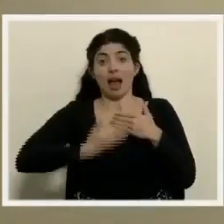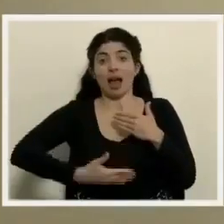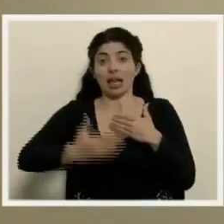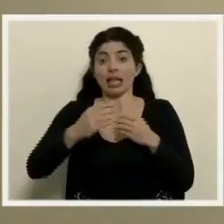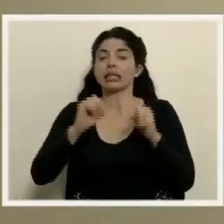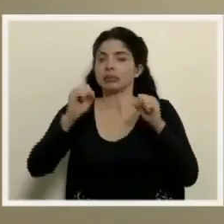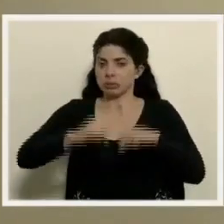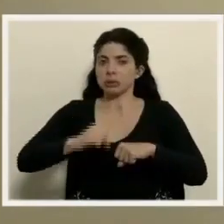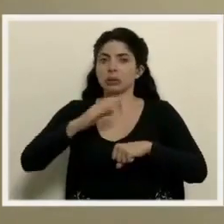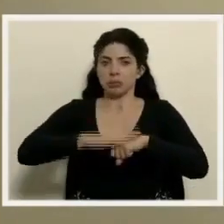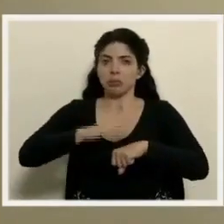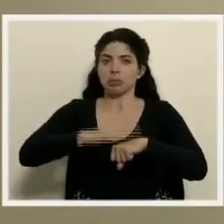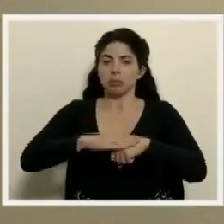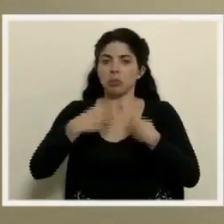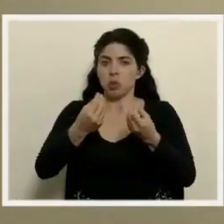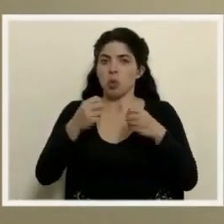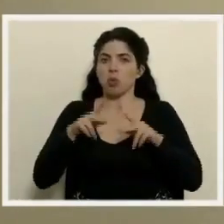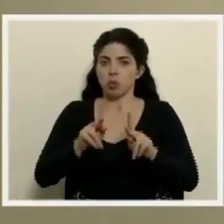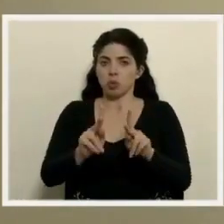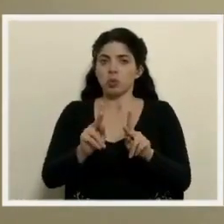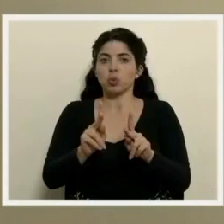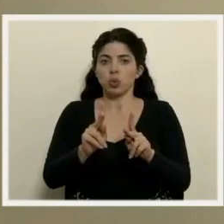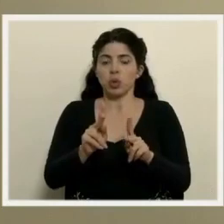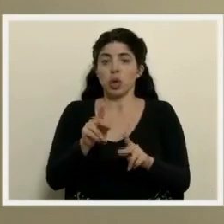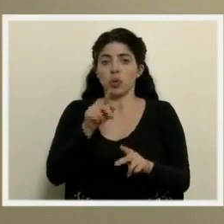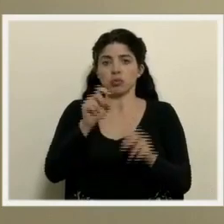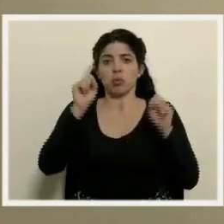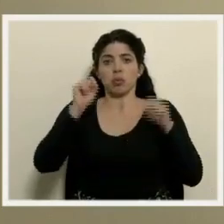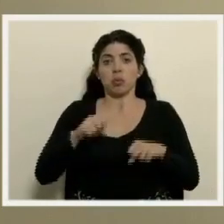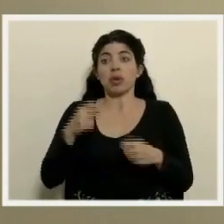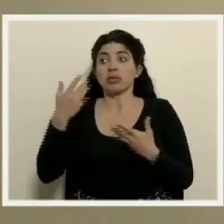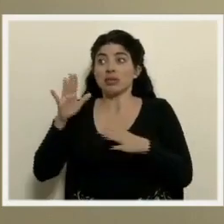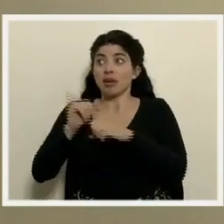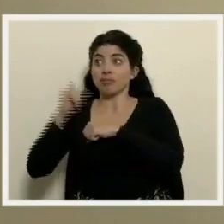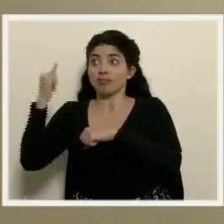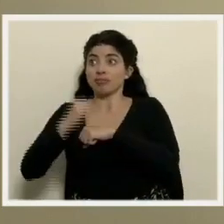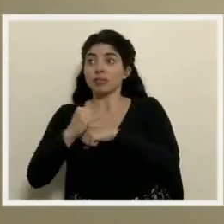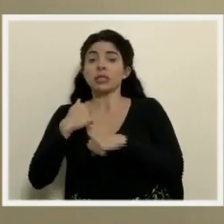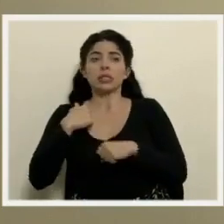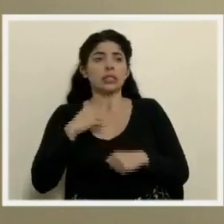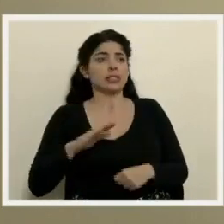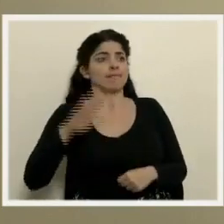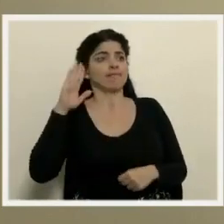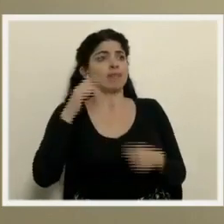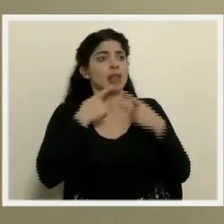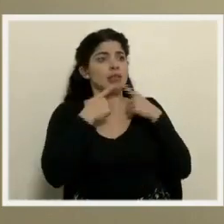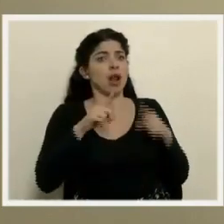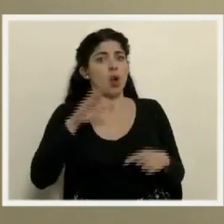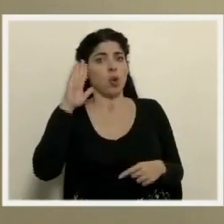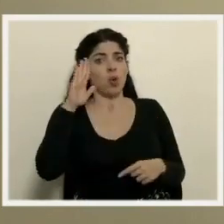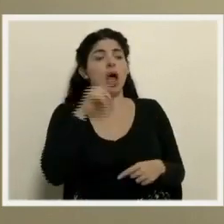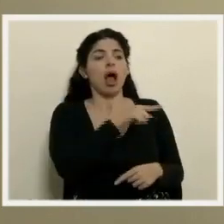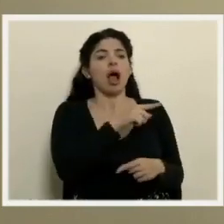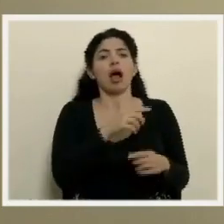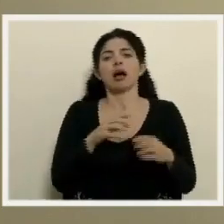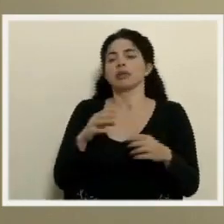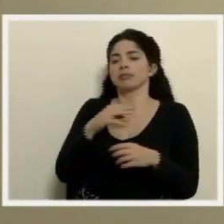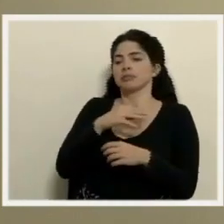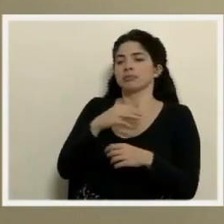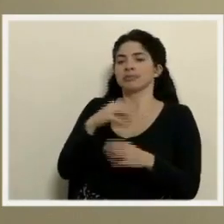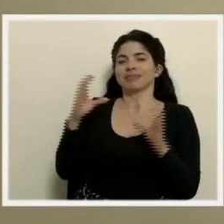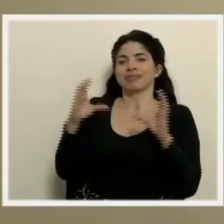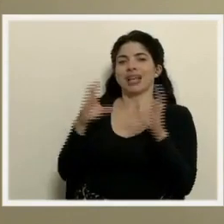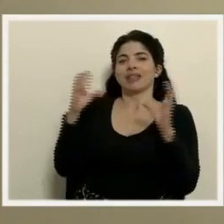certificación. En adelante, la posibilidad de esa declaración jurada para obtener la certificación que emite el Ministerio de Salud, la